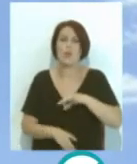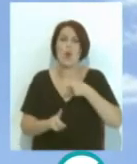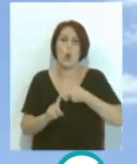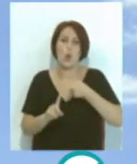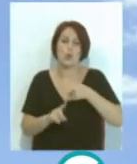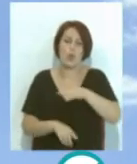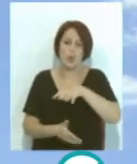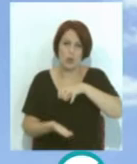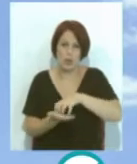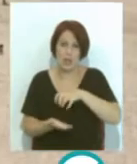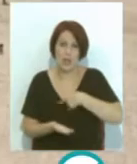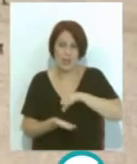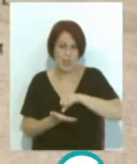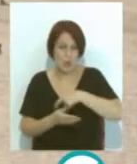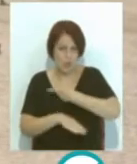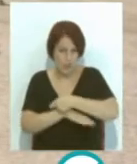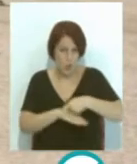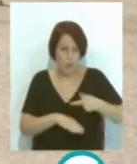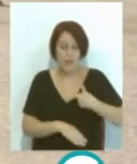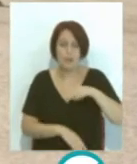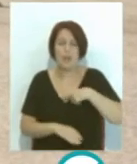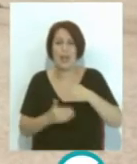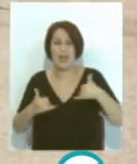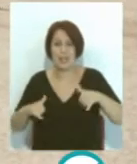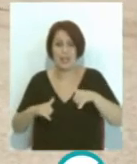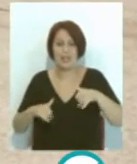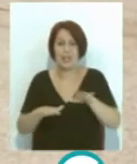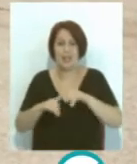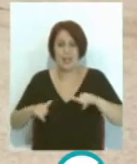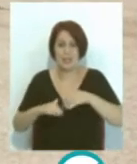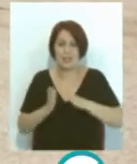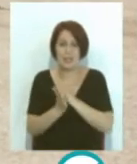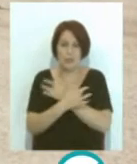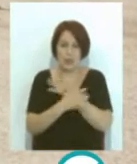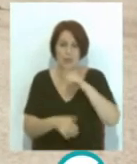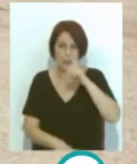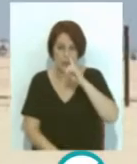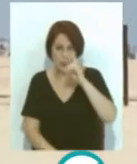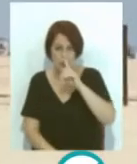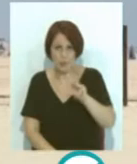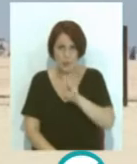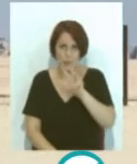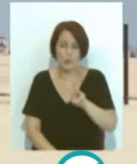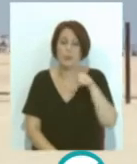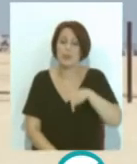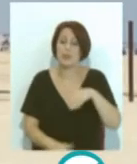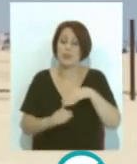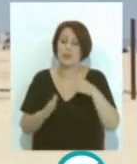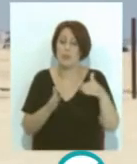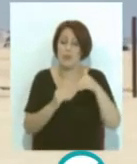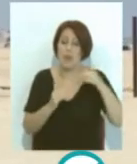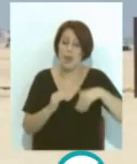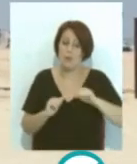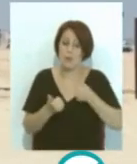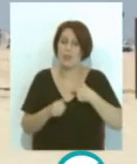ubicados en el módulo central de La Victoria y los de La Caleta, Santa María y Cortadura. Asimismo, con el inicio de la temporada baja se activan